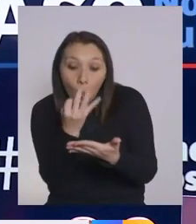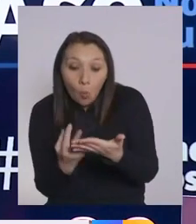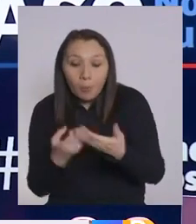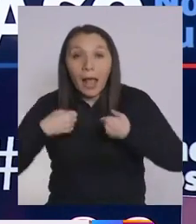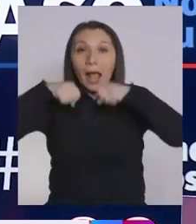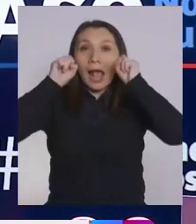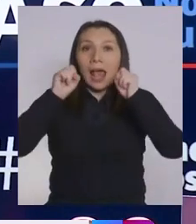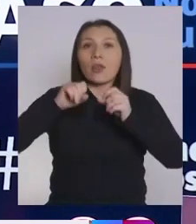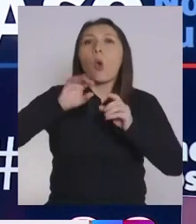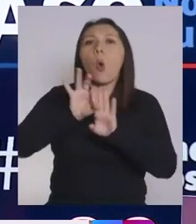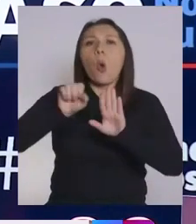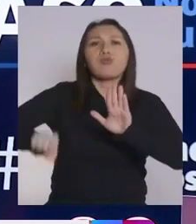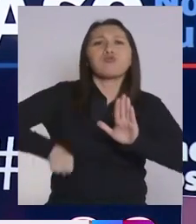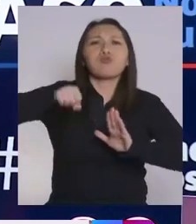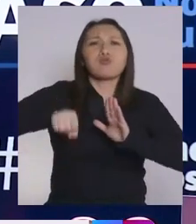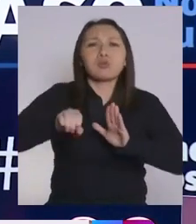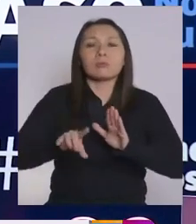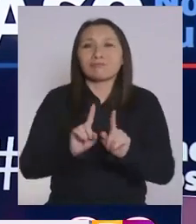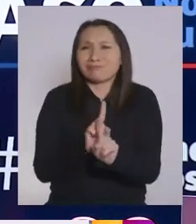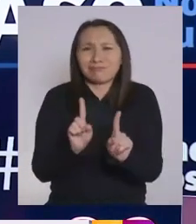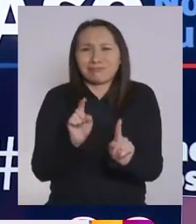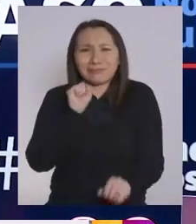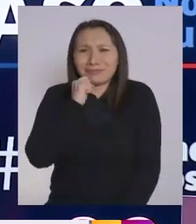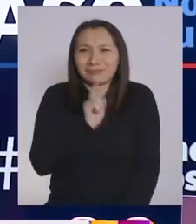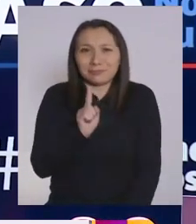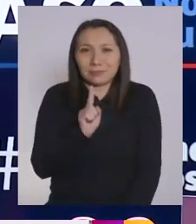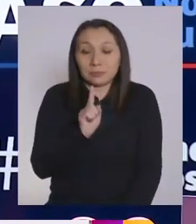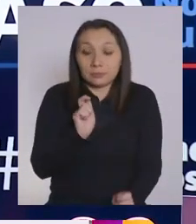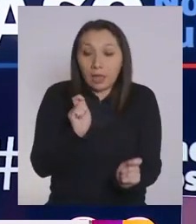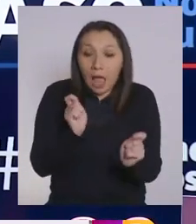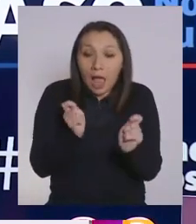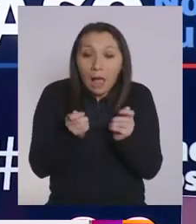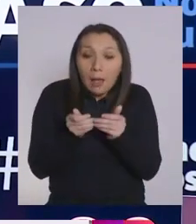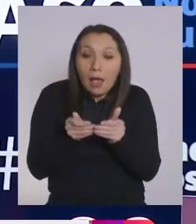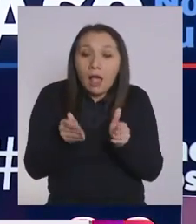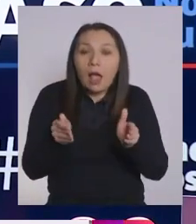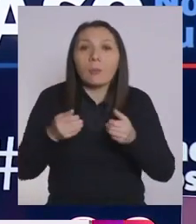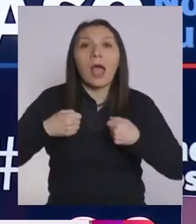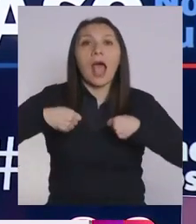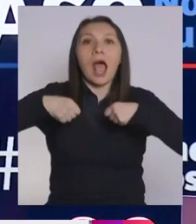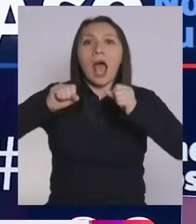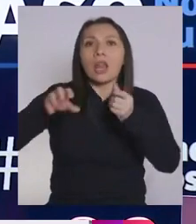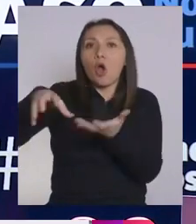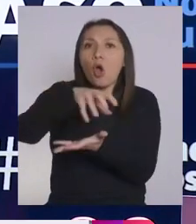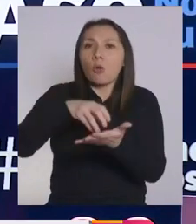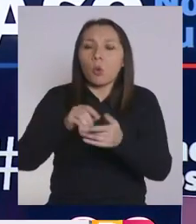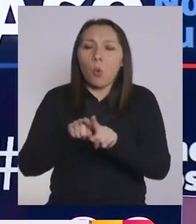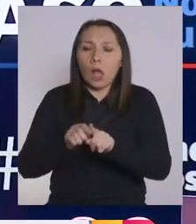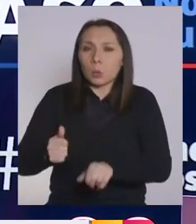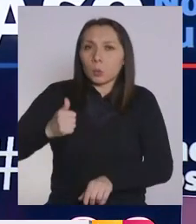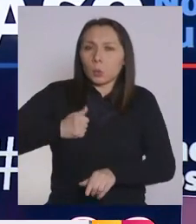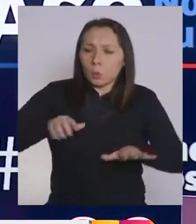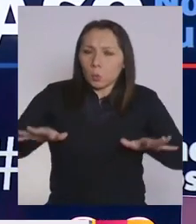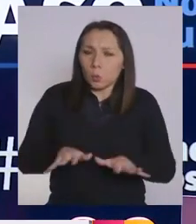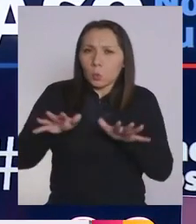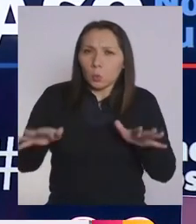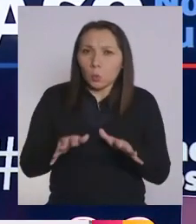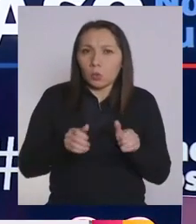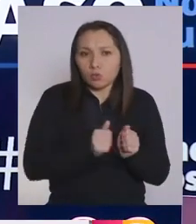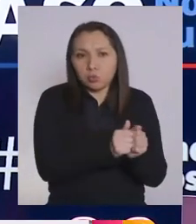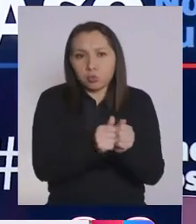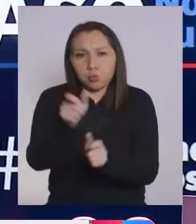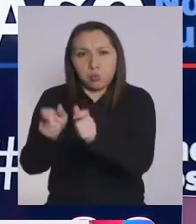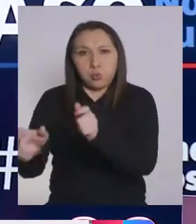un bingo. El pasar a transición se lo ganan las comunas con esfuerzo. Esfuerzo en